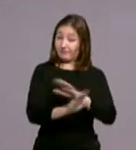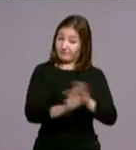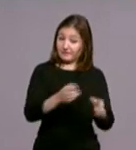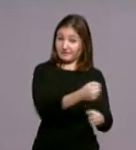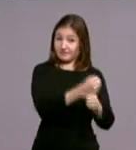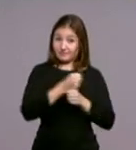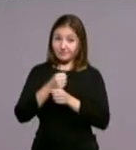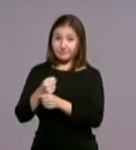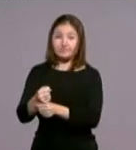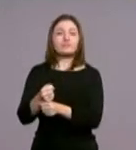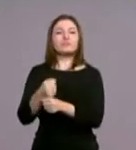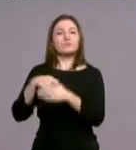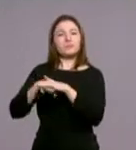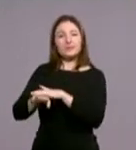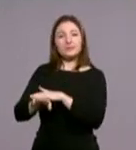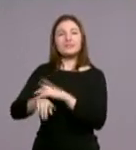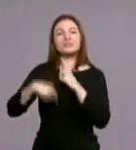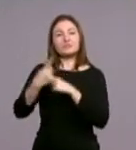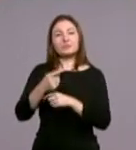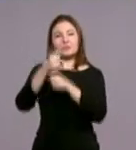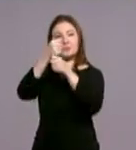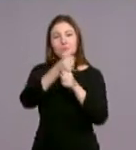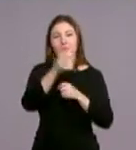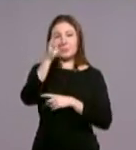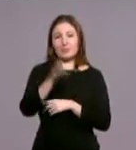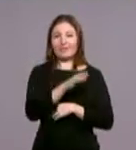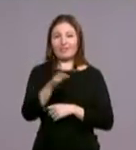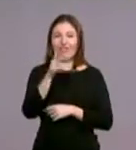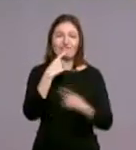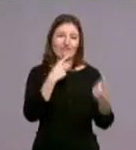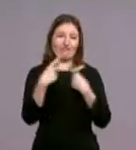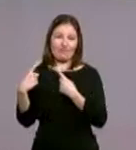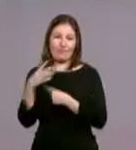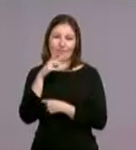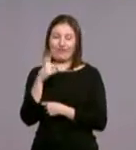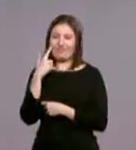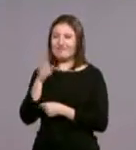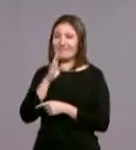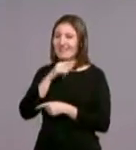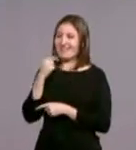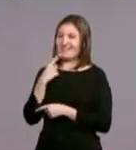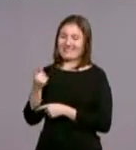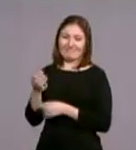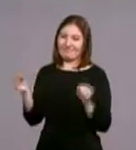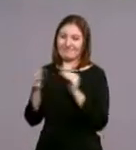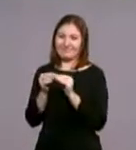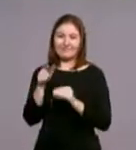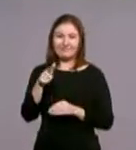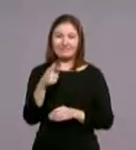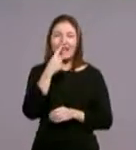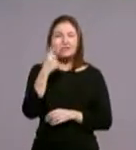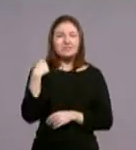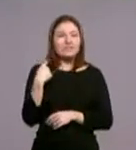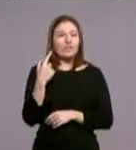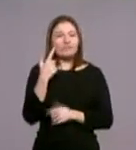y se realiza la bendición a los novios, que como ha dicho Fernando, es un gesto que... Del año pasado hemos vivido